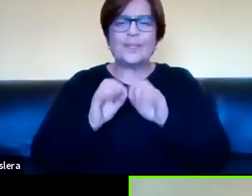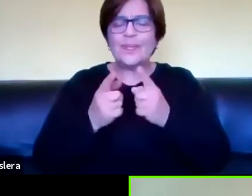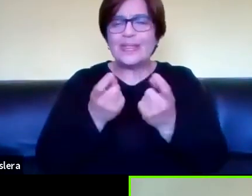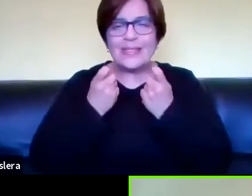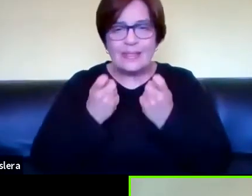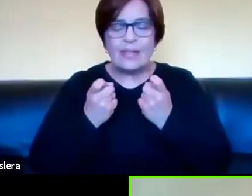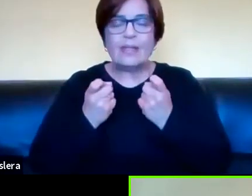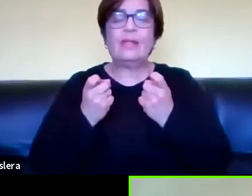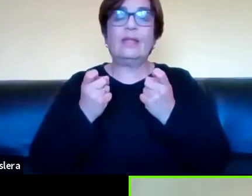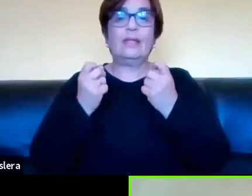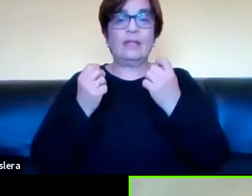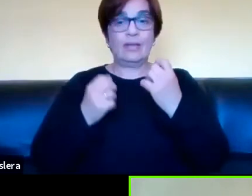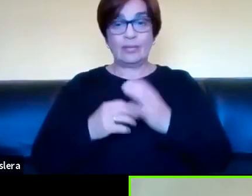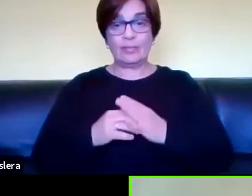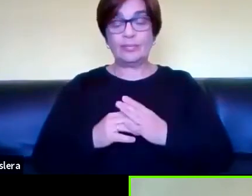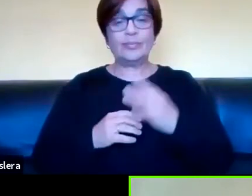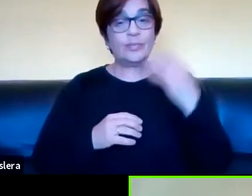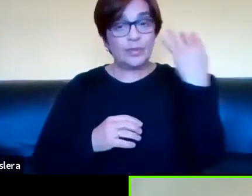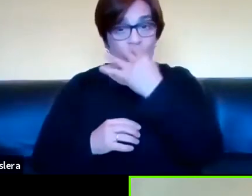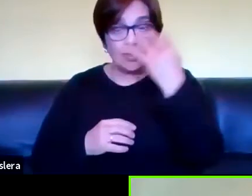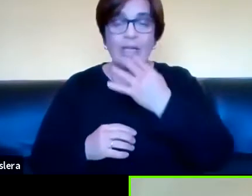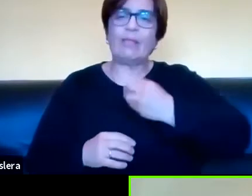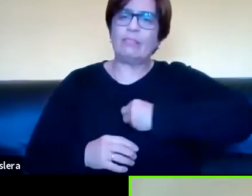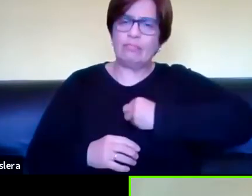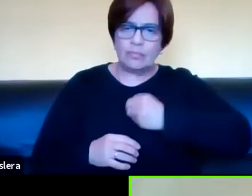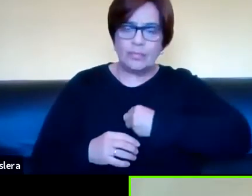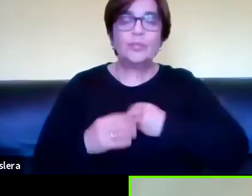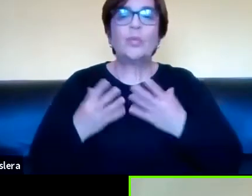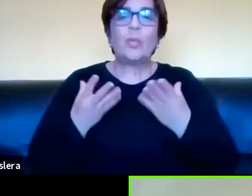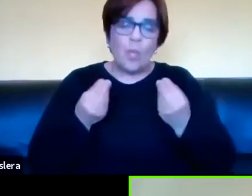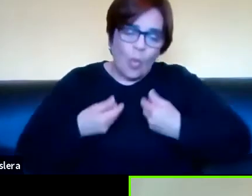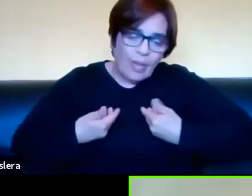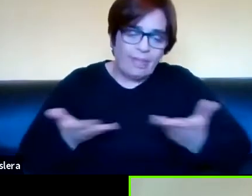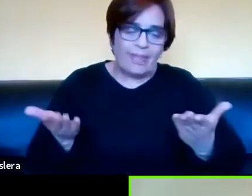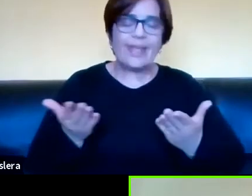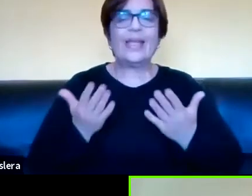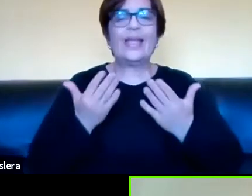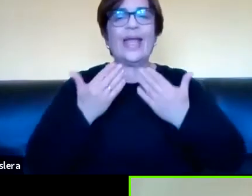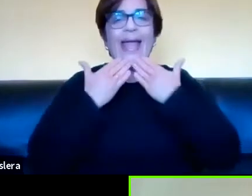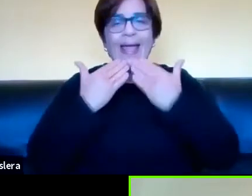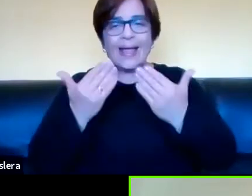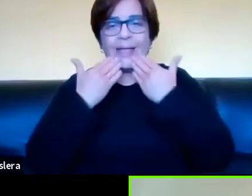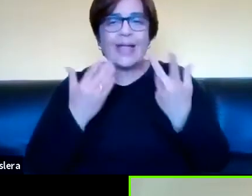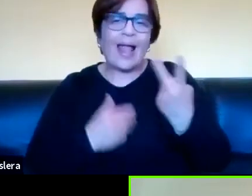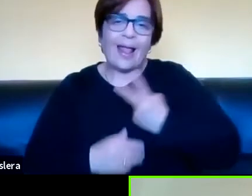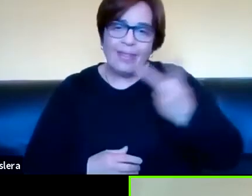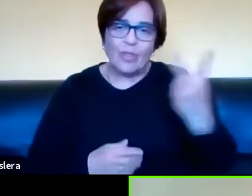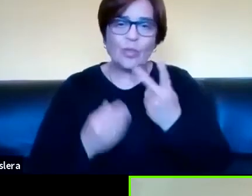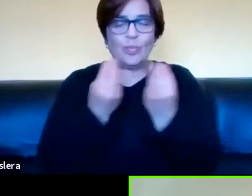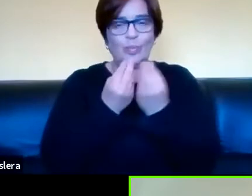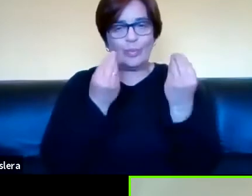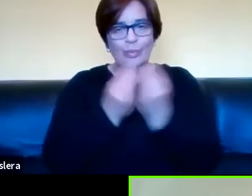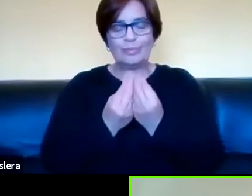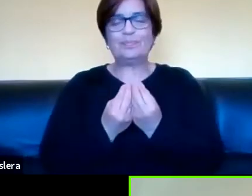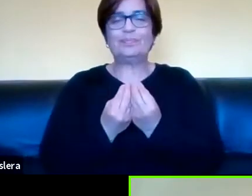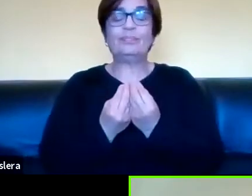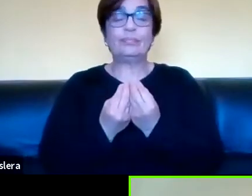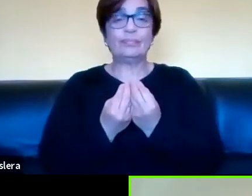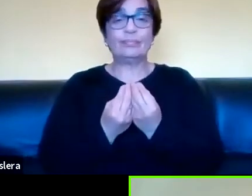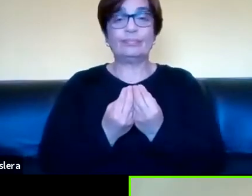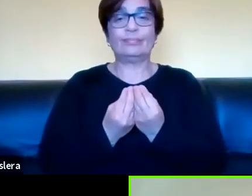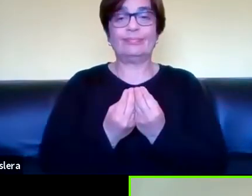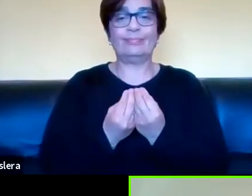bueno, Soledad nos merece enorme confianza. Así que, bueno, estoy enormemente agradecido a las dos. Y, bueno,